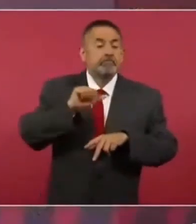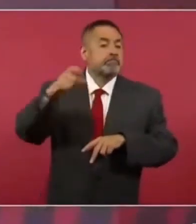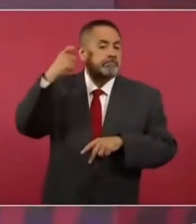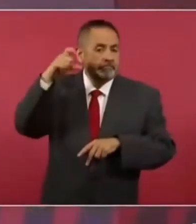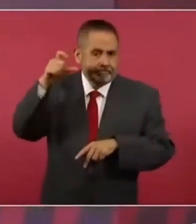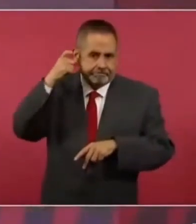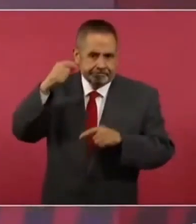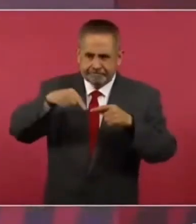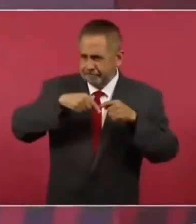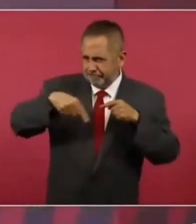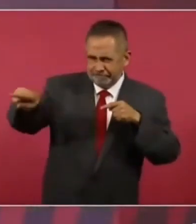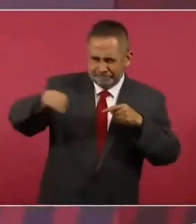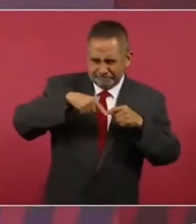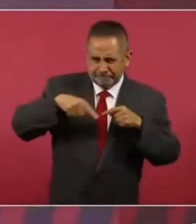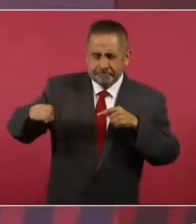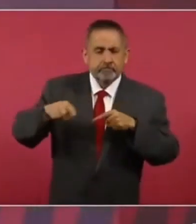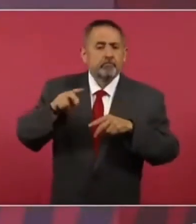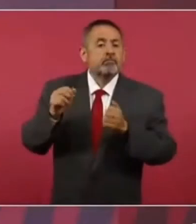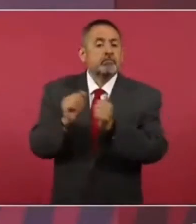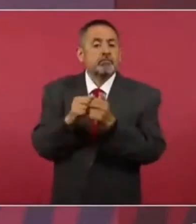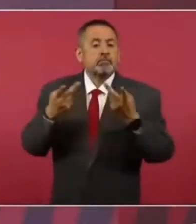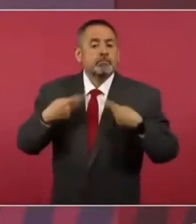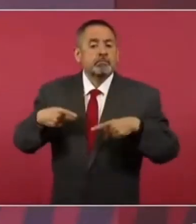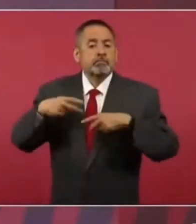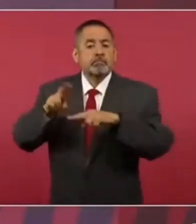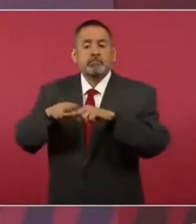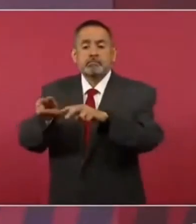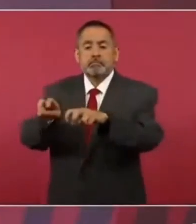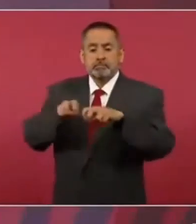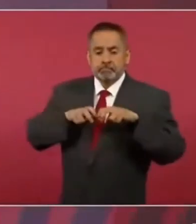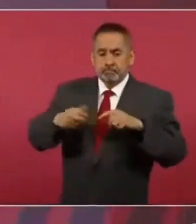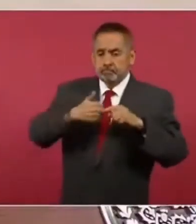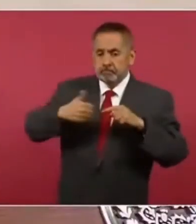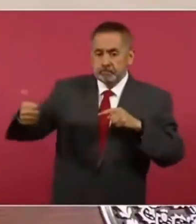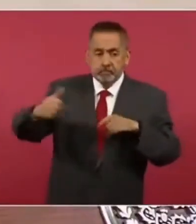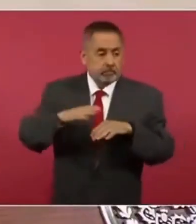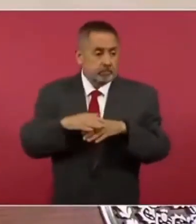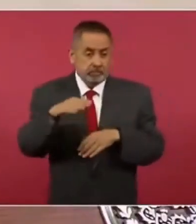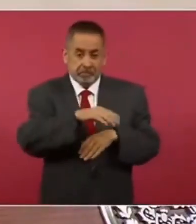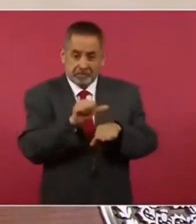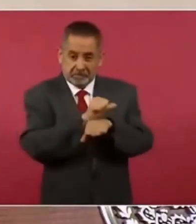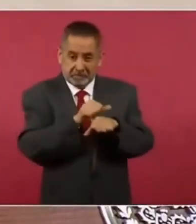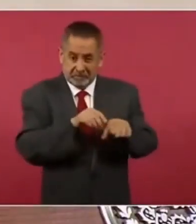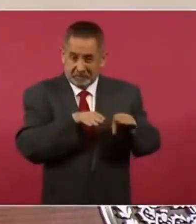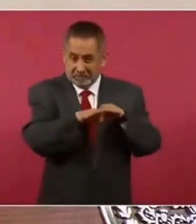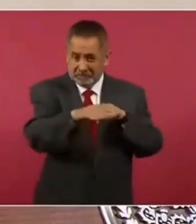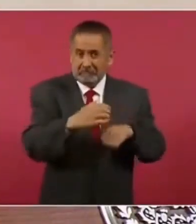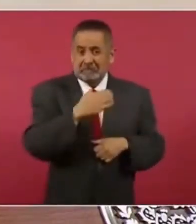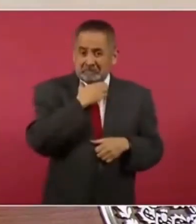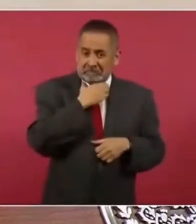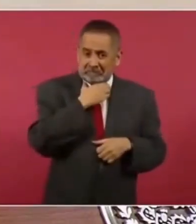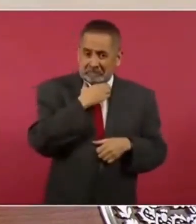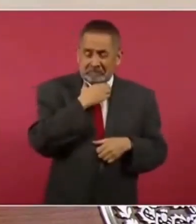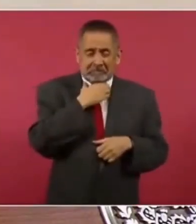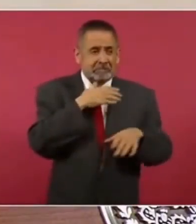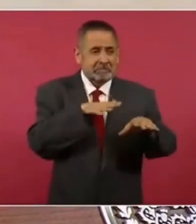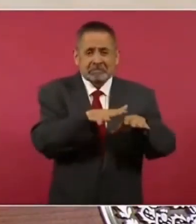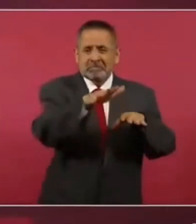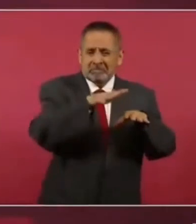porque está saturada la carretera. Ya no